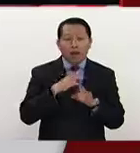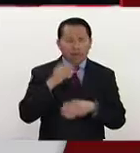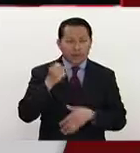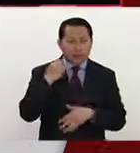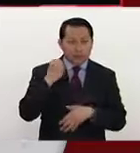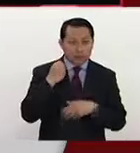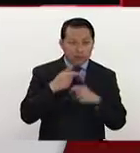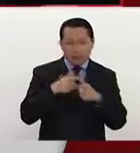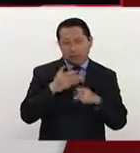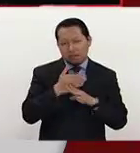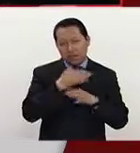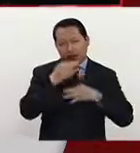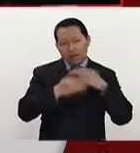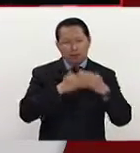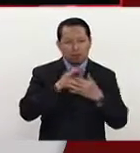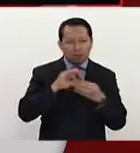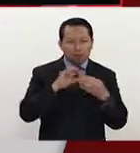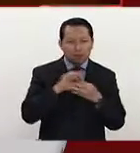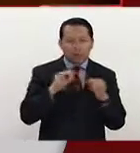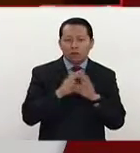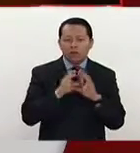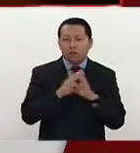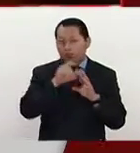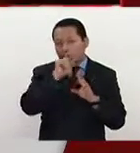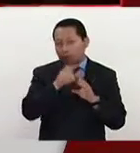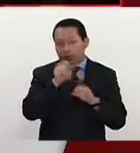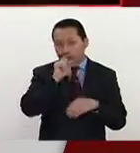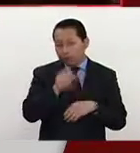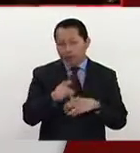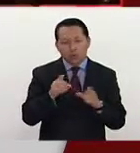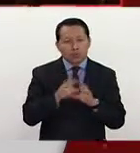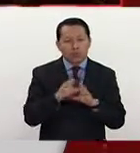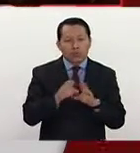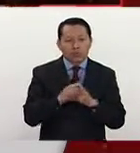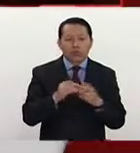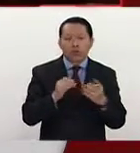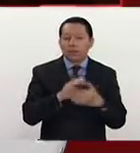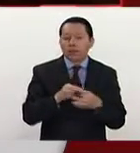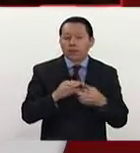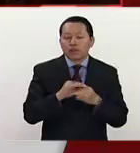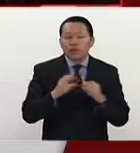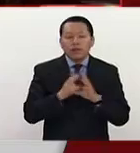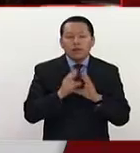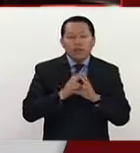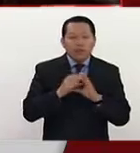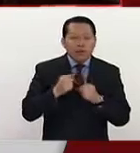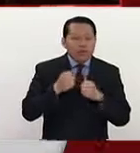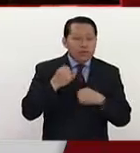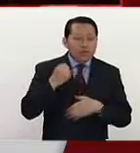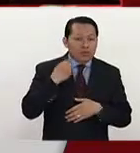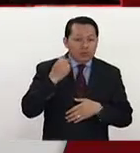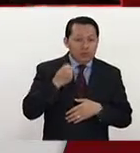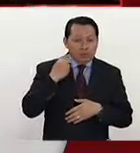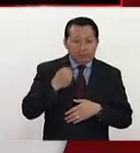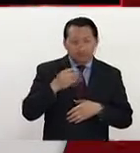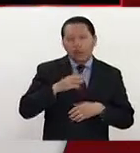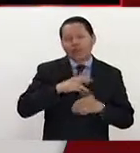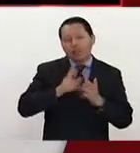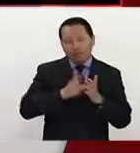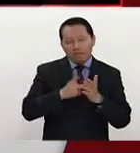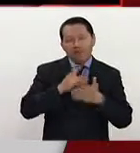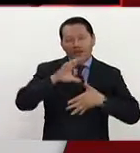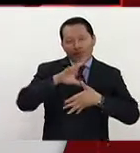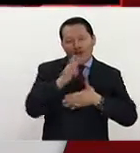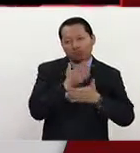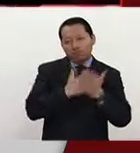discurso de campaña. Creo que sigue exactamente en lo mismo, indicando este gran discurso de America Great Again, este